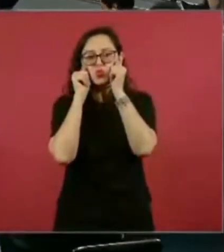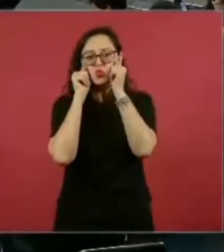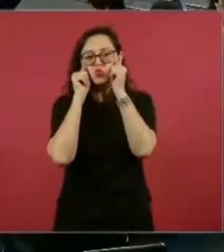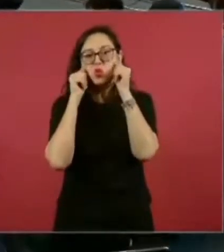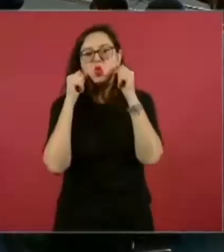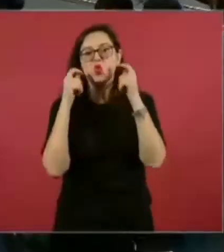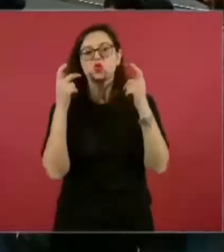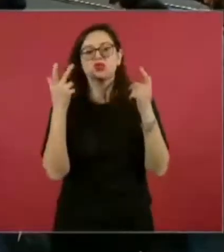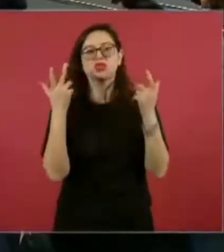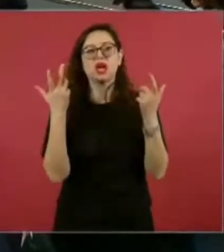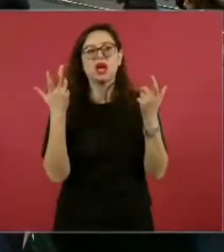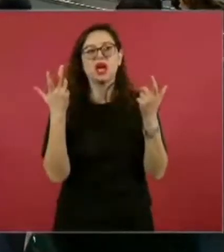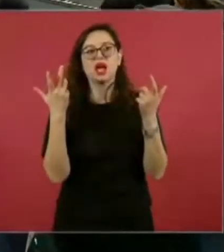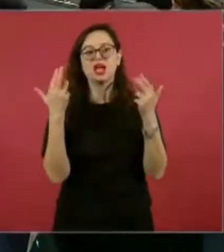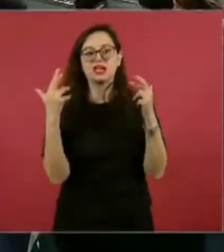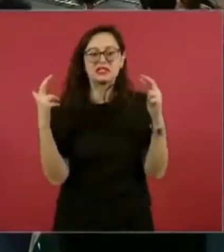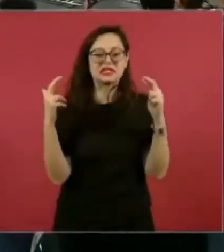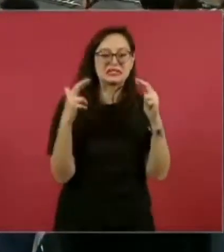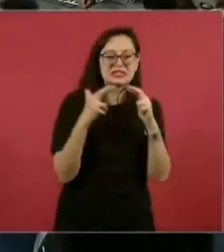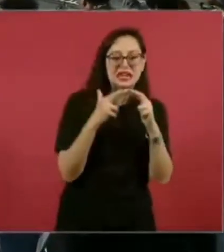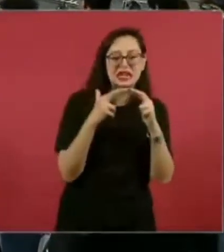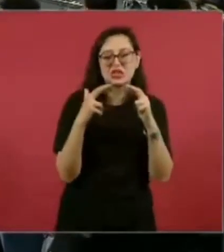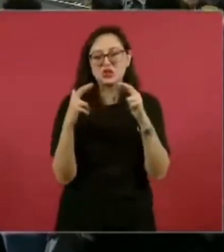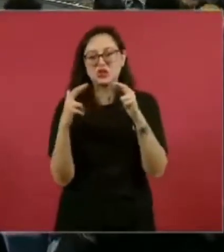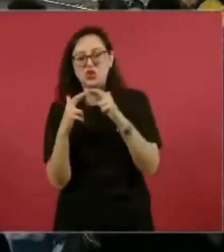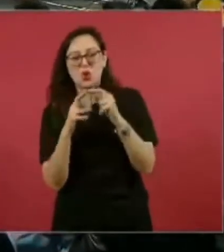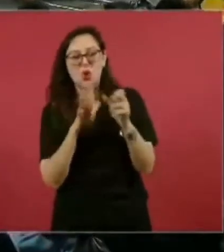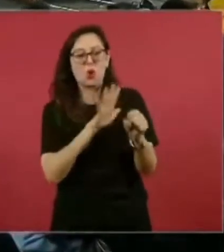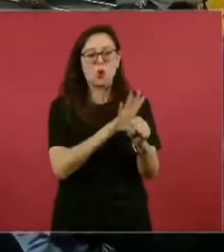la religiosidad.